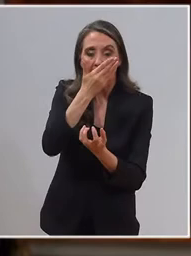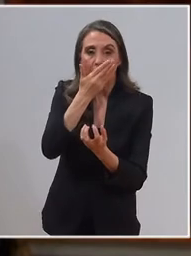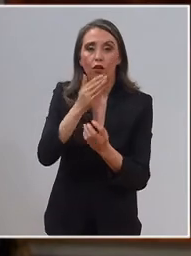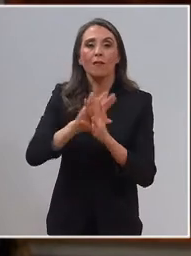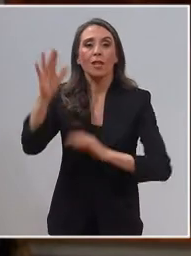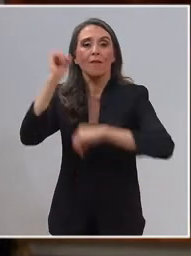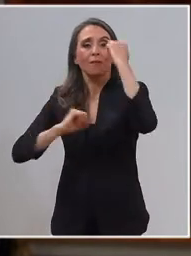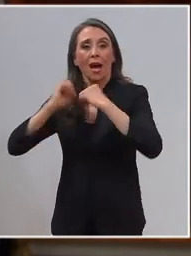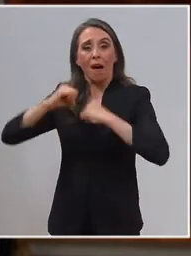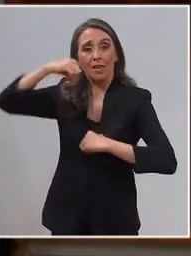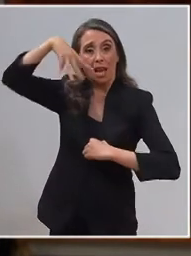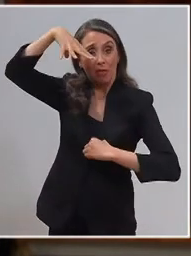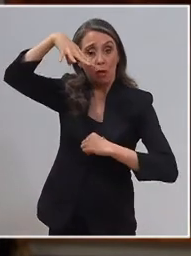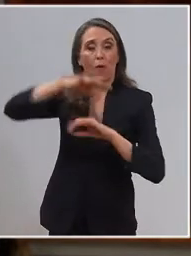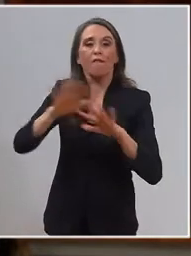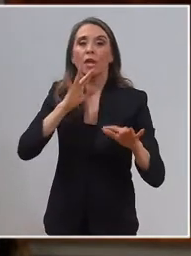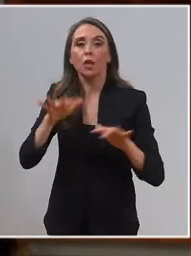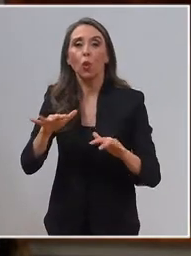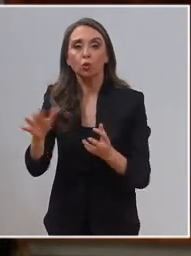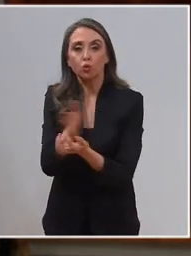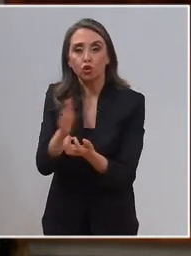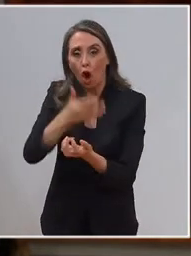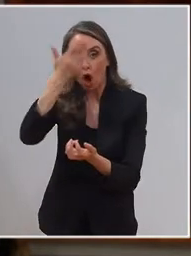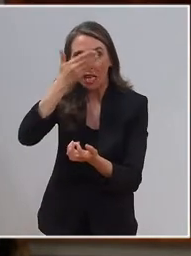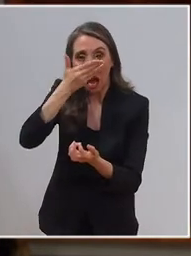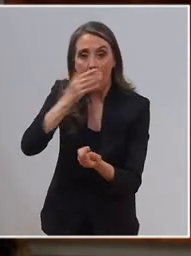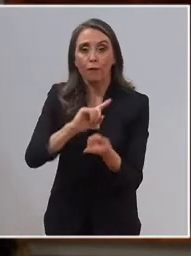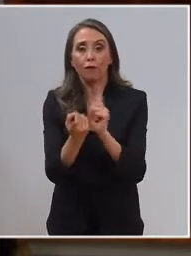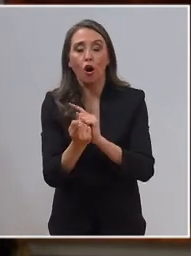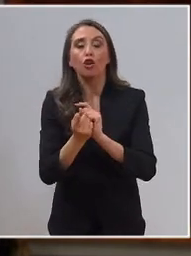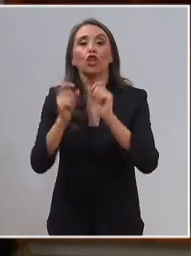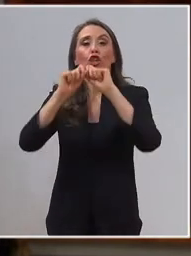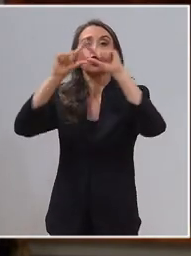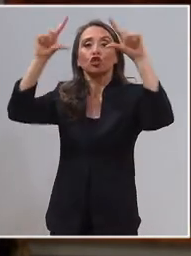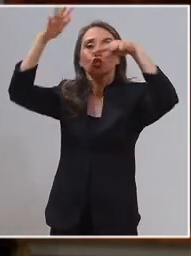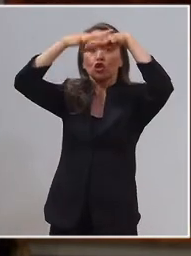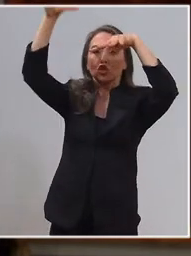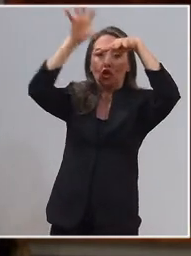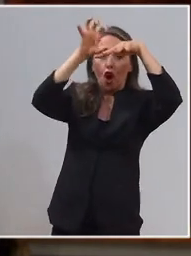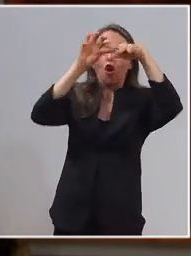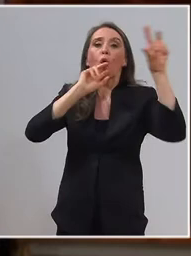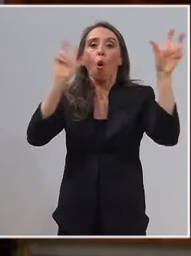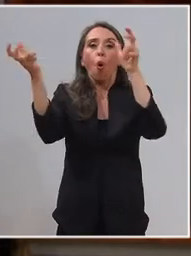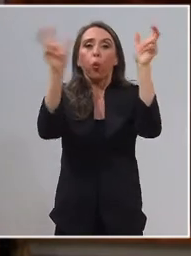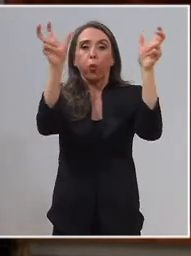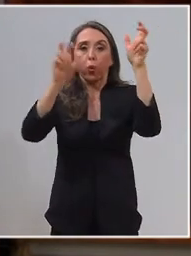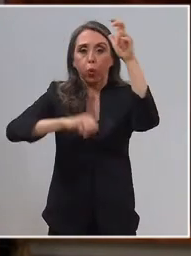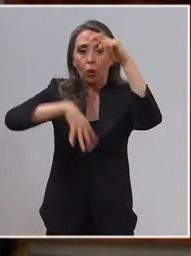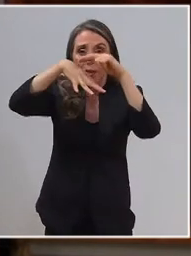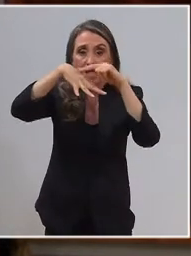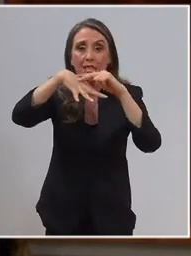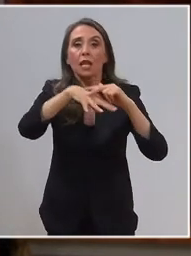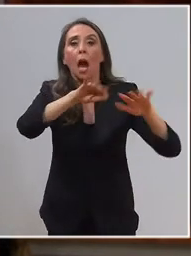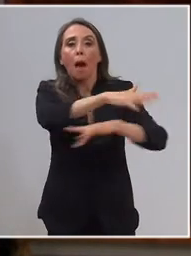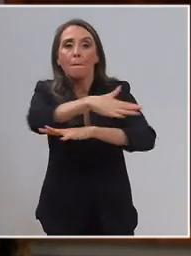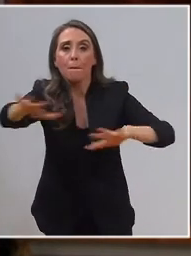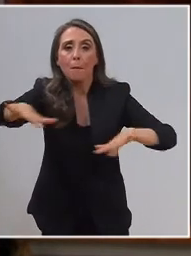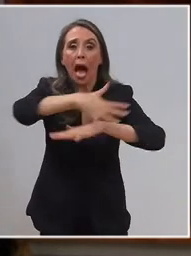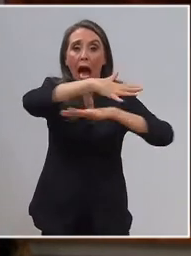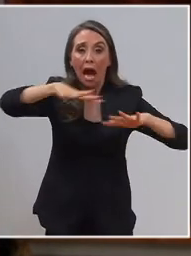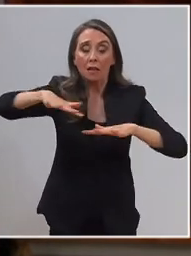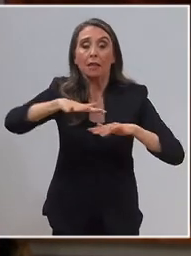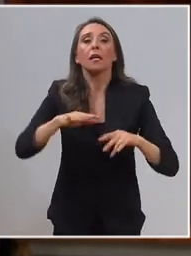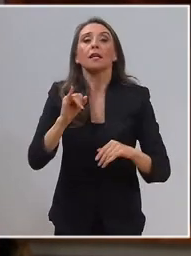descarbonización de nuestra matriz energética y reemplazarla por la energía del sol, del viento, de las mareas, a través de la